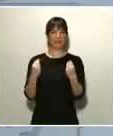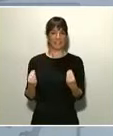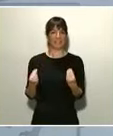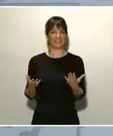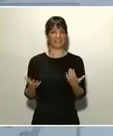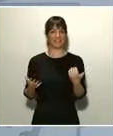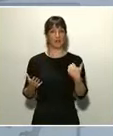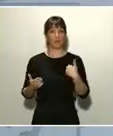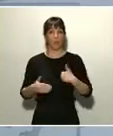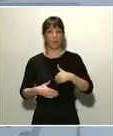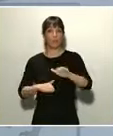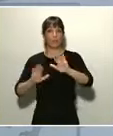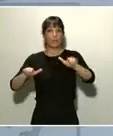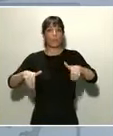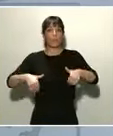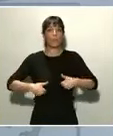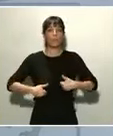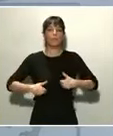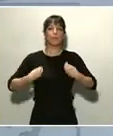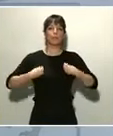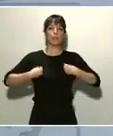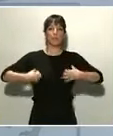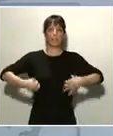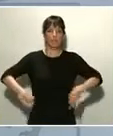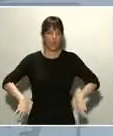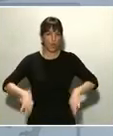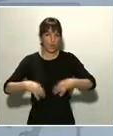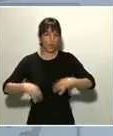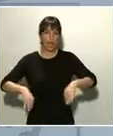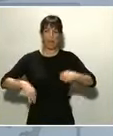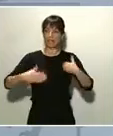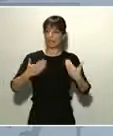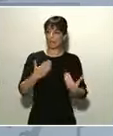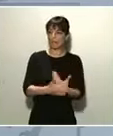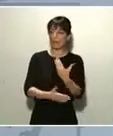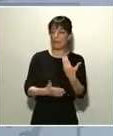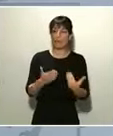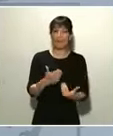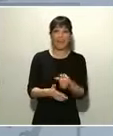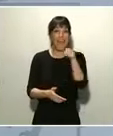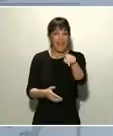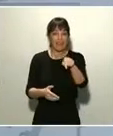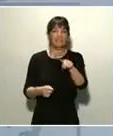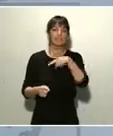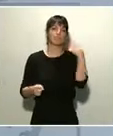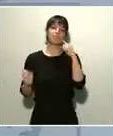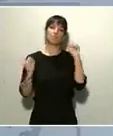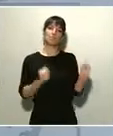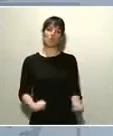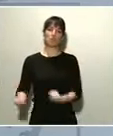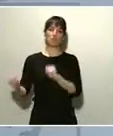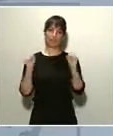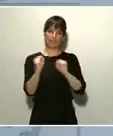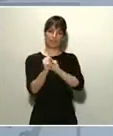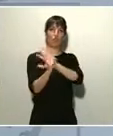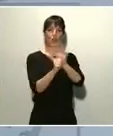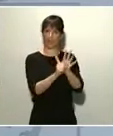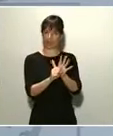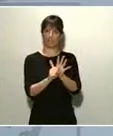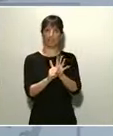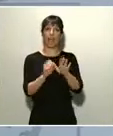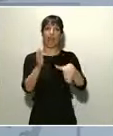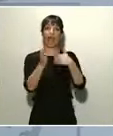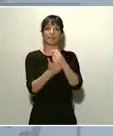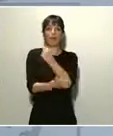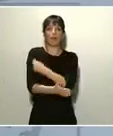nuestra cotidianidad y nuestro día a día estemos protegidos ante el coronavirus hasta que llegue la vacuna. Por